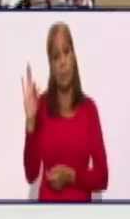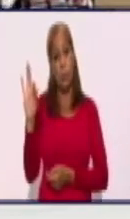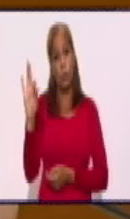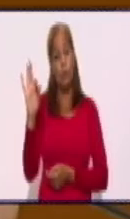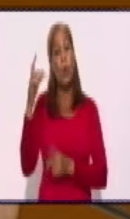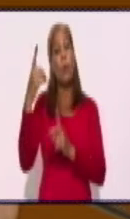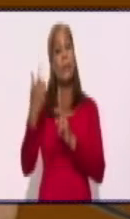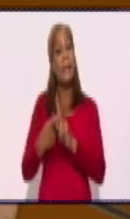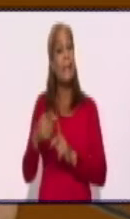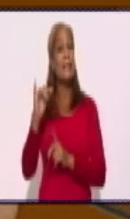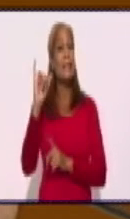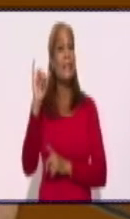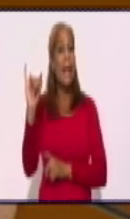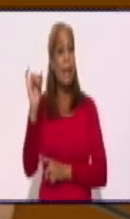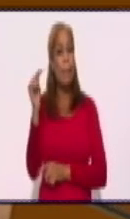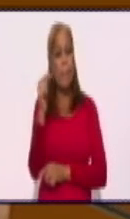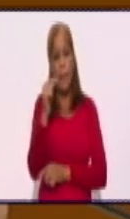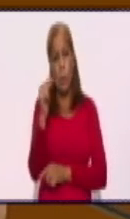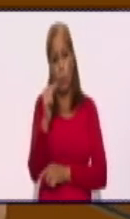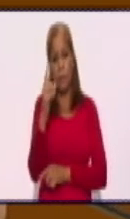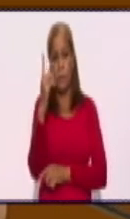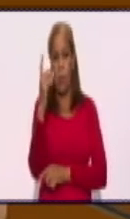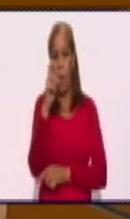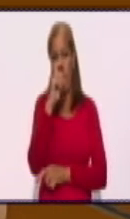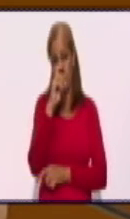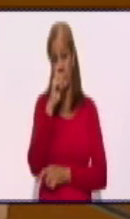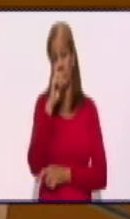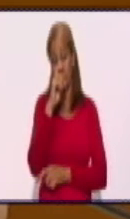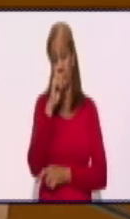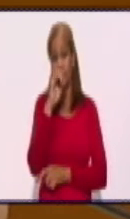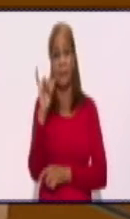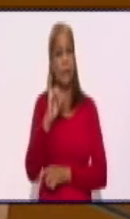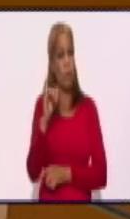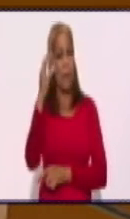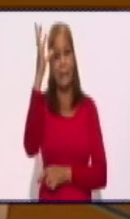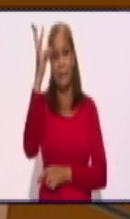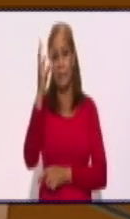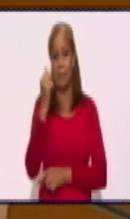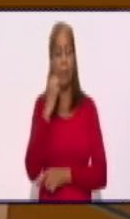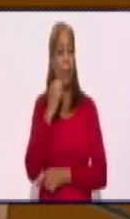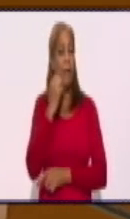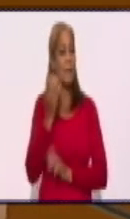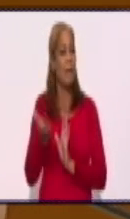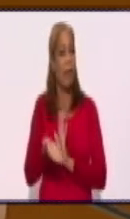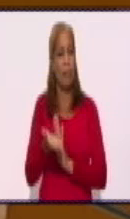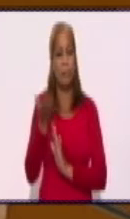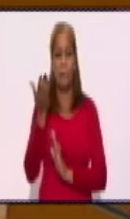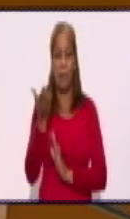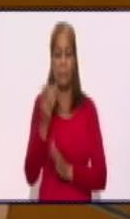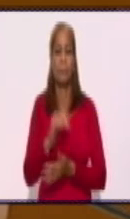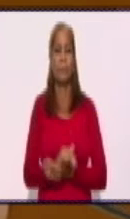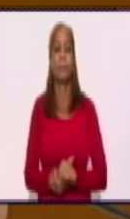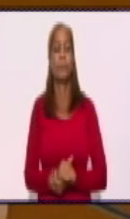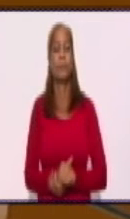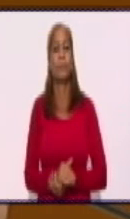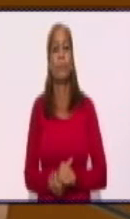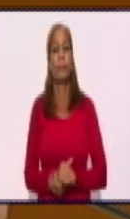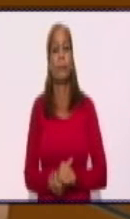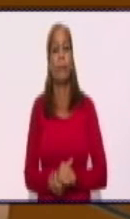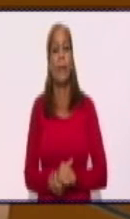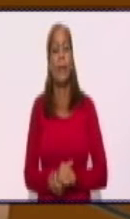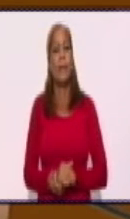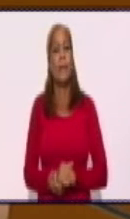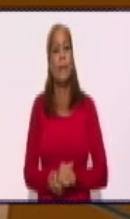menores de un año. Caramba. Una cifra bastante elevada y acumulamos 1.176. Se